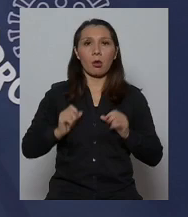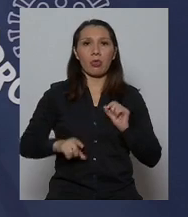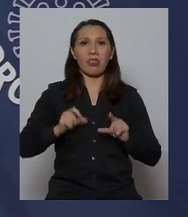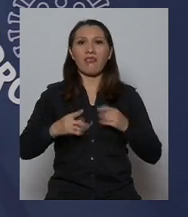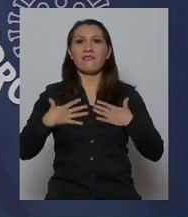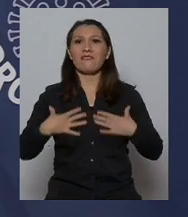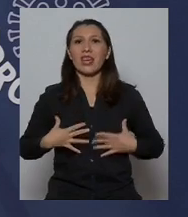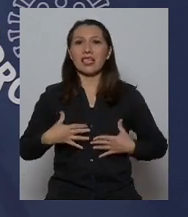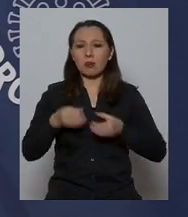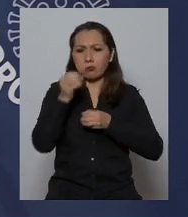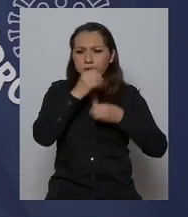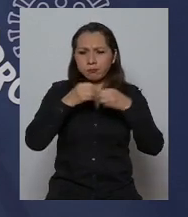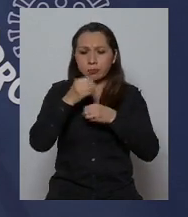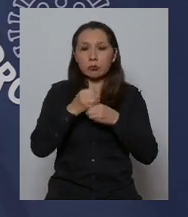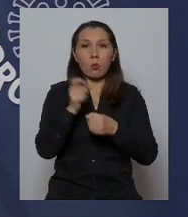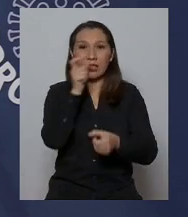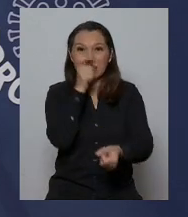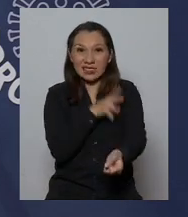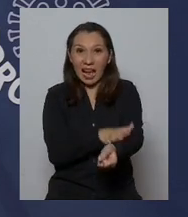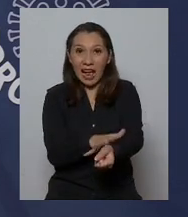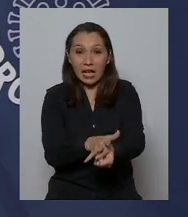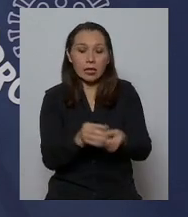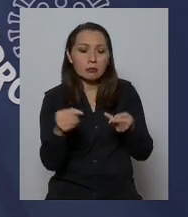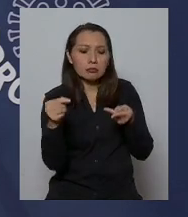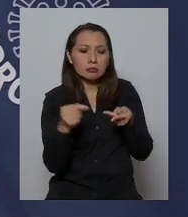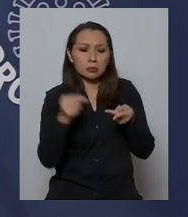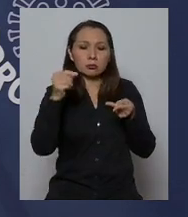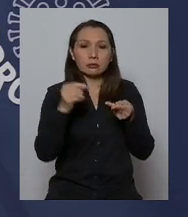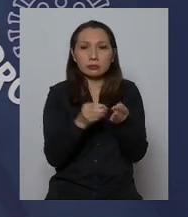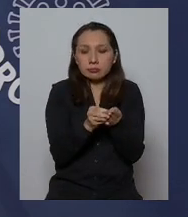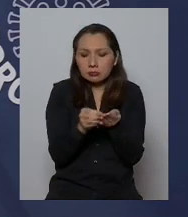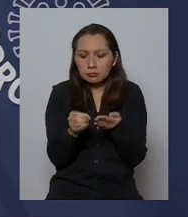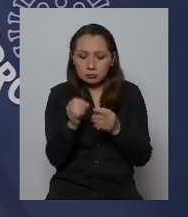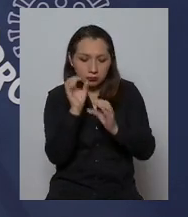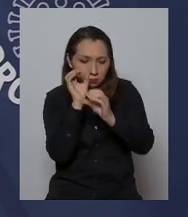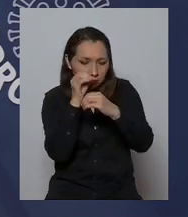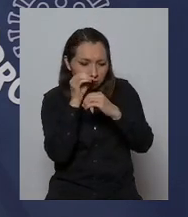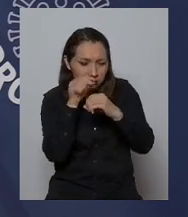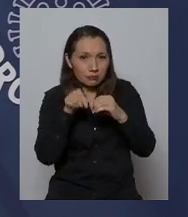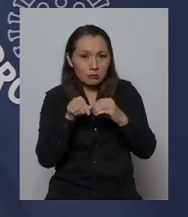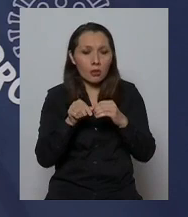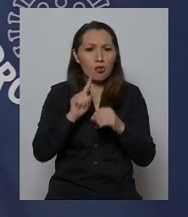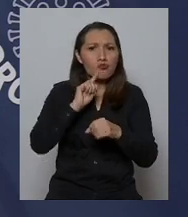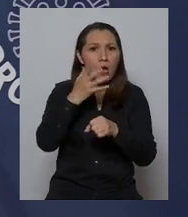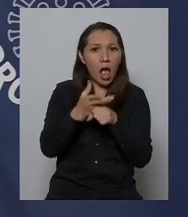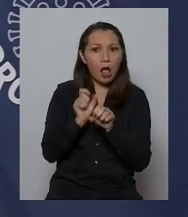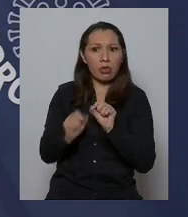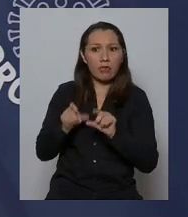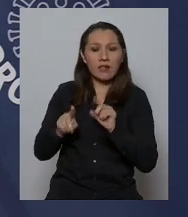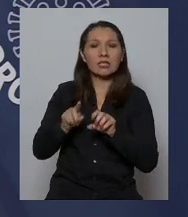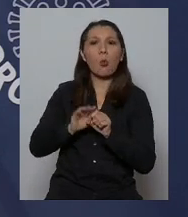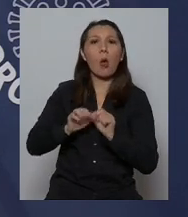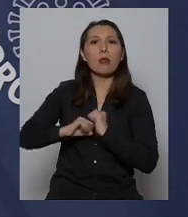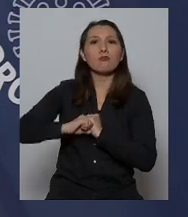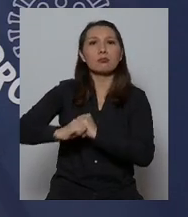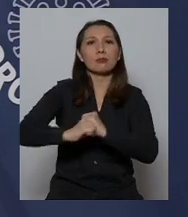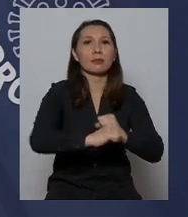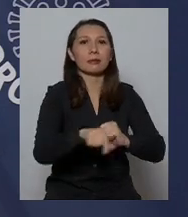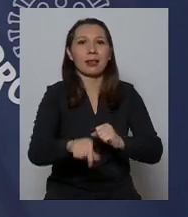decir, de una muestra de sangre donde se identifican defensas, anticuerpos,